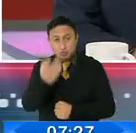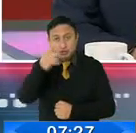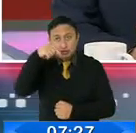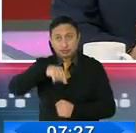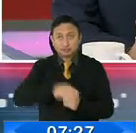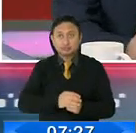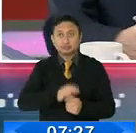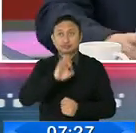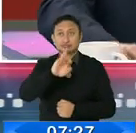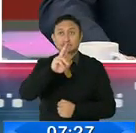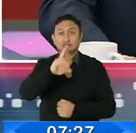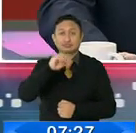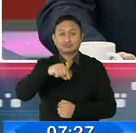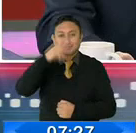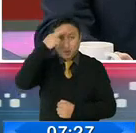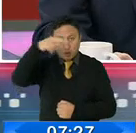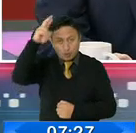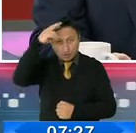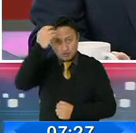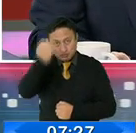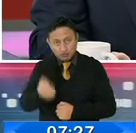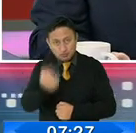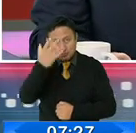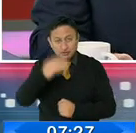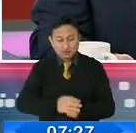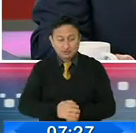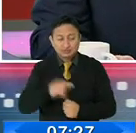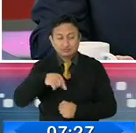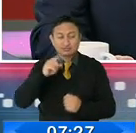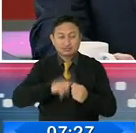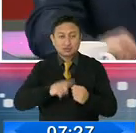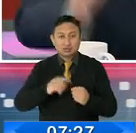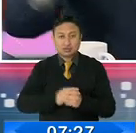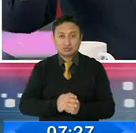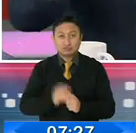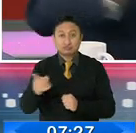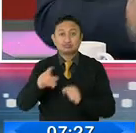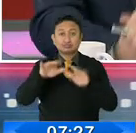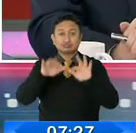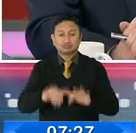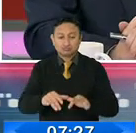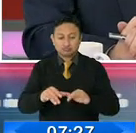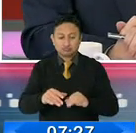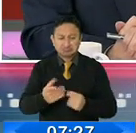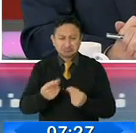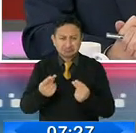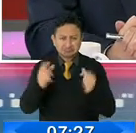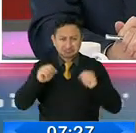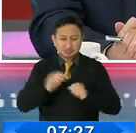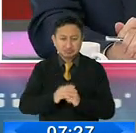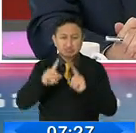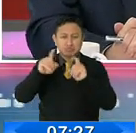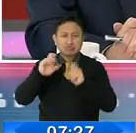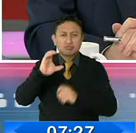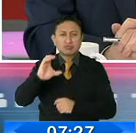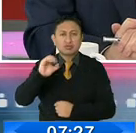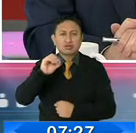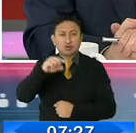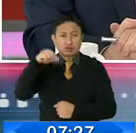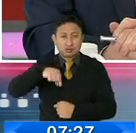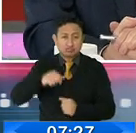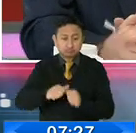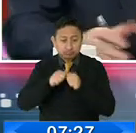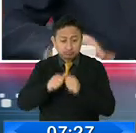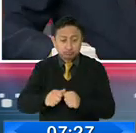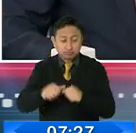Desde la matriz de Televicentro, le saluda Roberto Álvarez Vandenberg en la ciudad de Quito. Señor Secretario, rápidamente, el pedido al COE Nacional es mantener